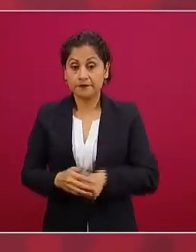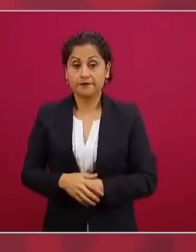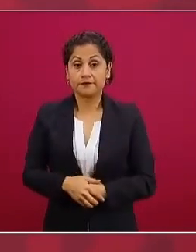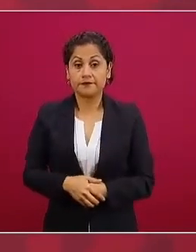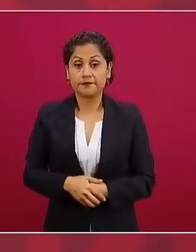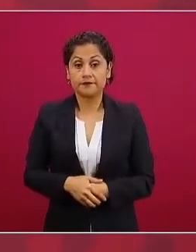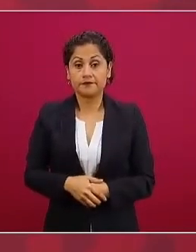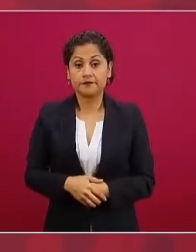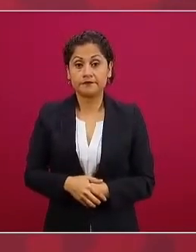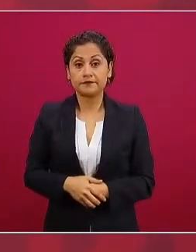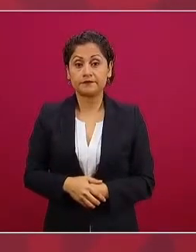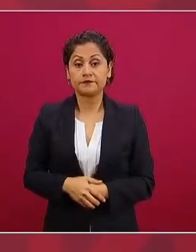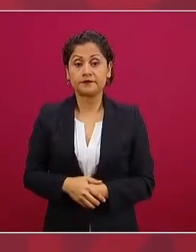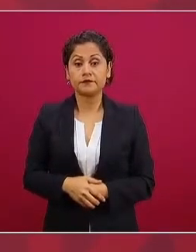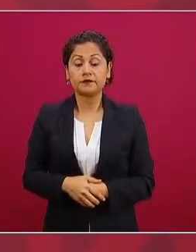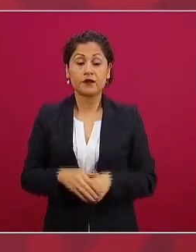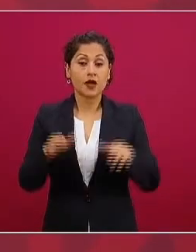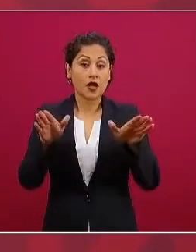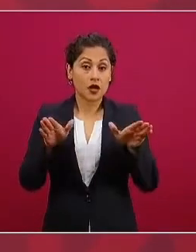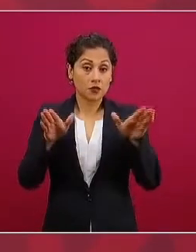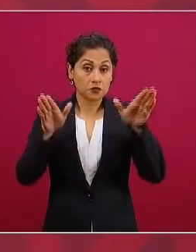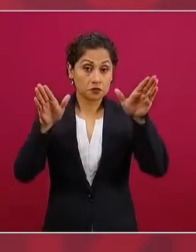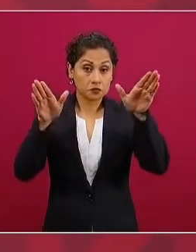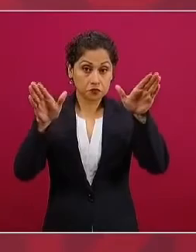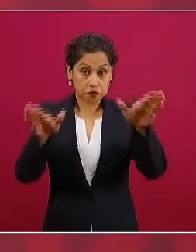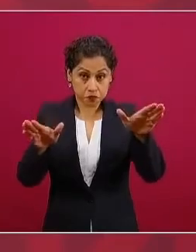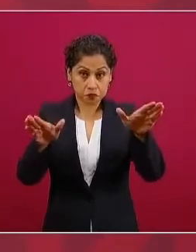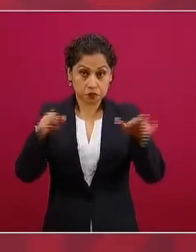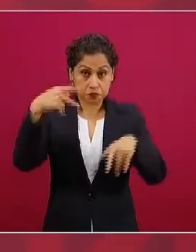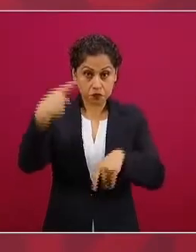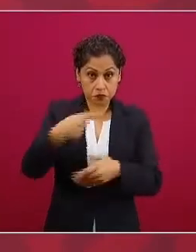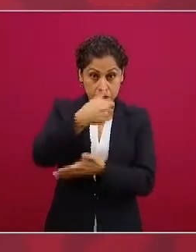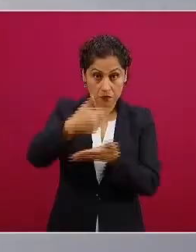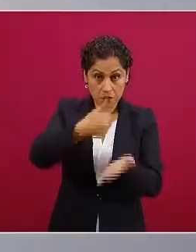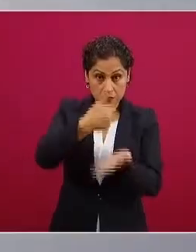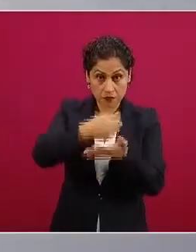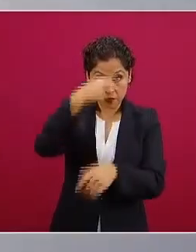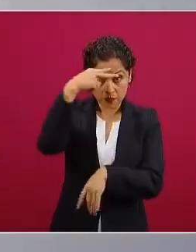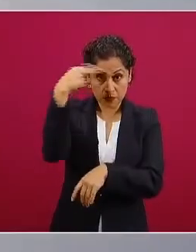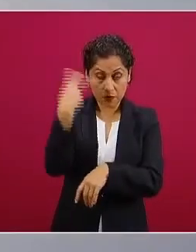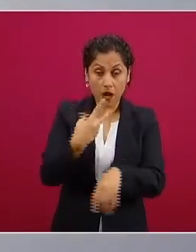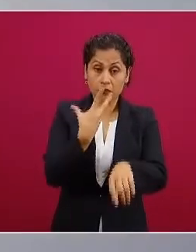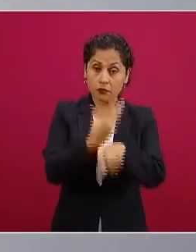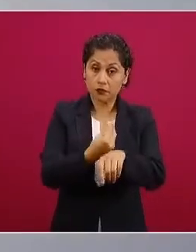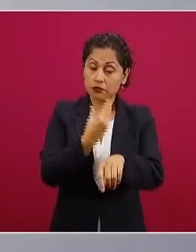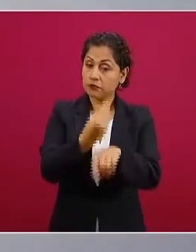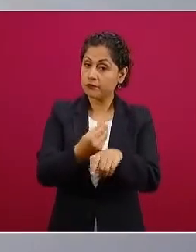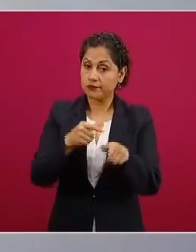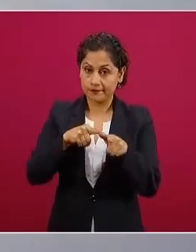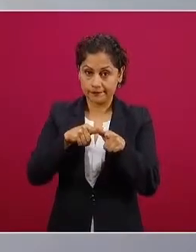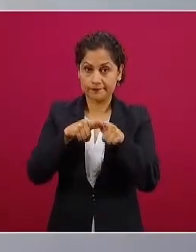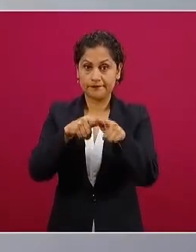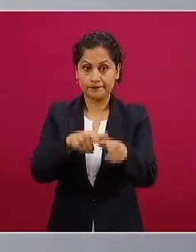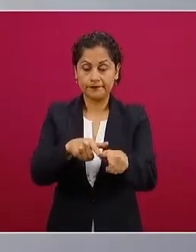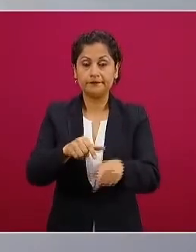sistema aeroportuario de la Ciudad de México. Veintisiete,